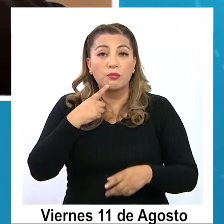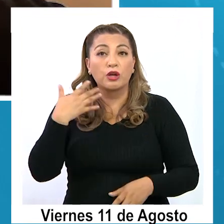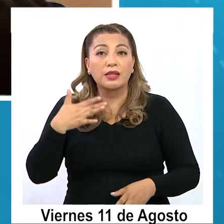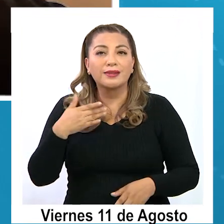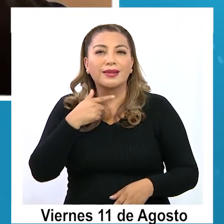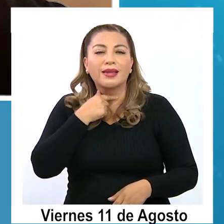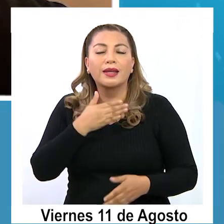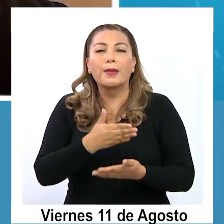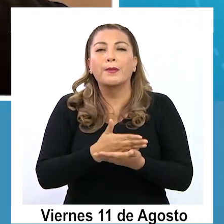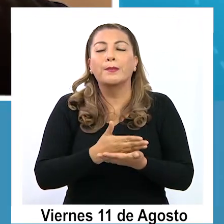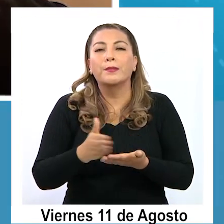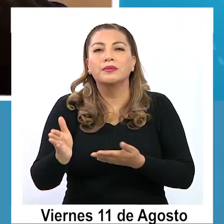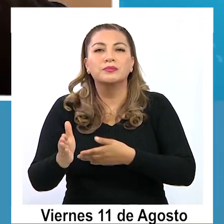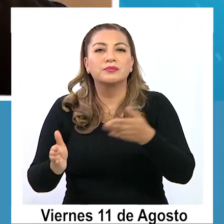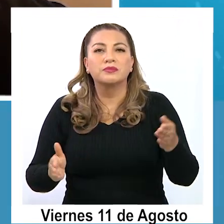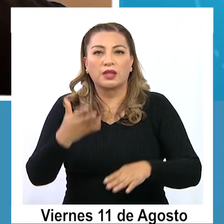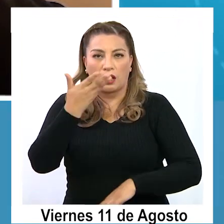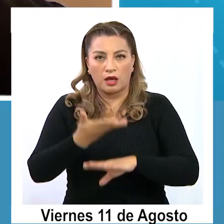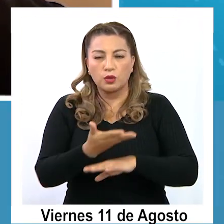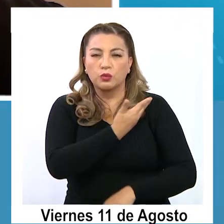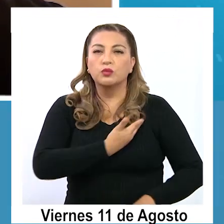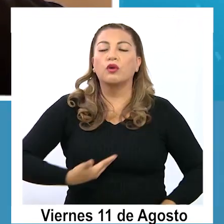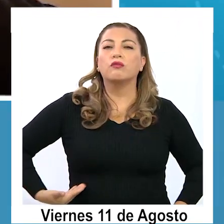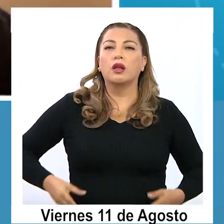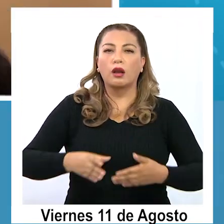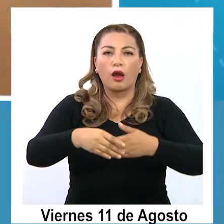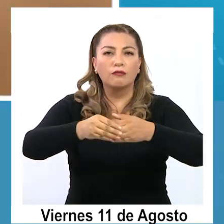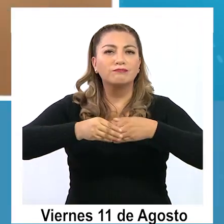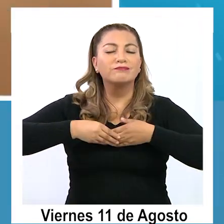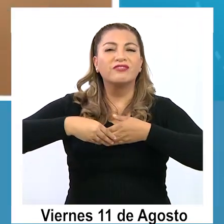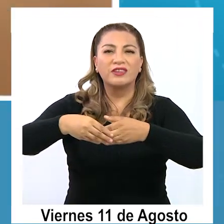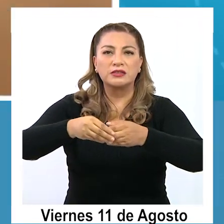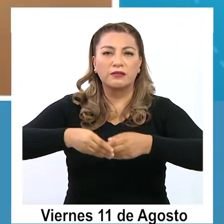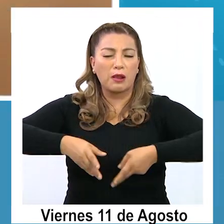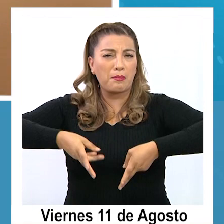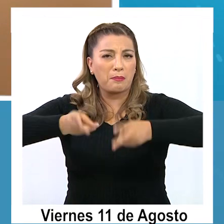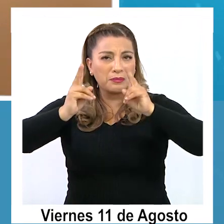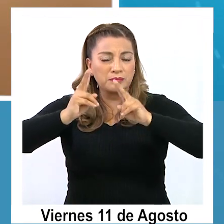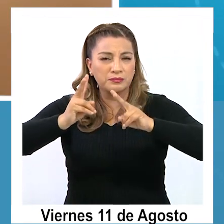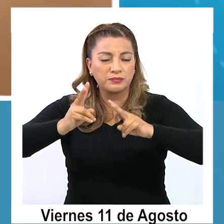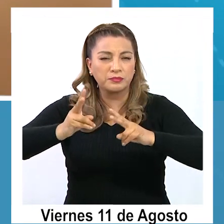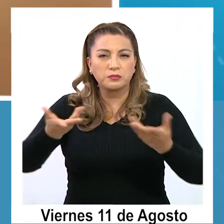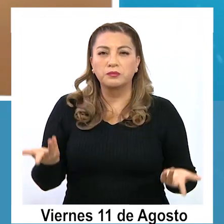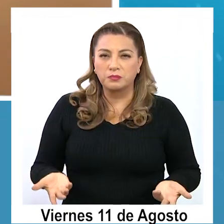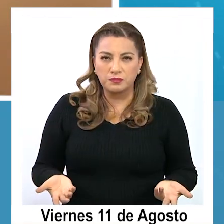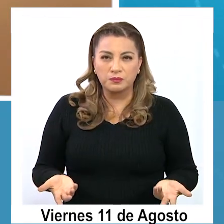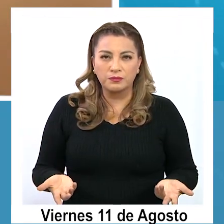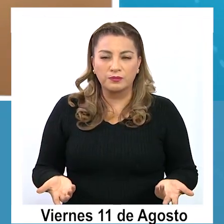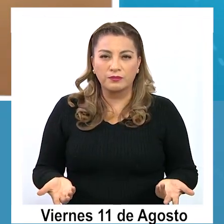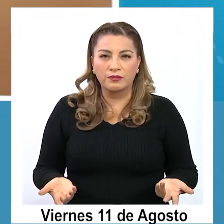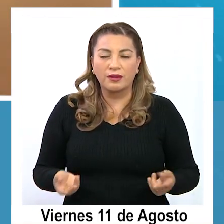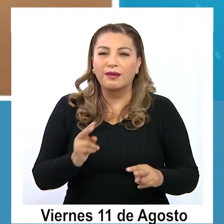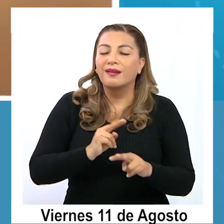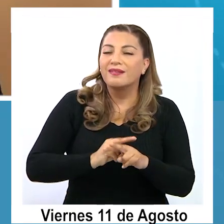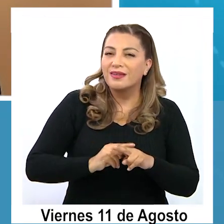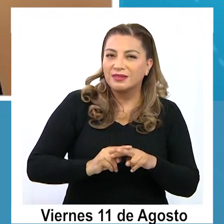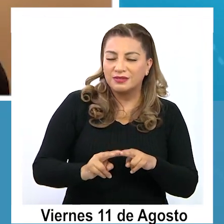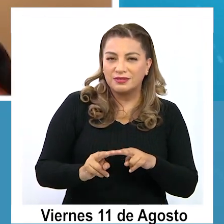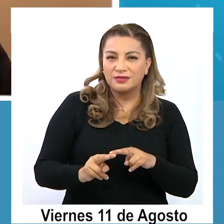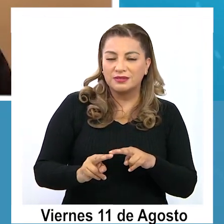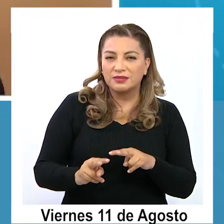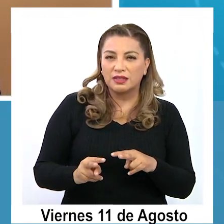un gobierno flexible en su muñeca política que permite precisamente ir gestionando